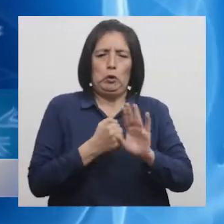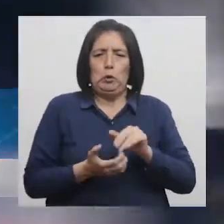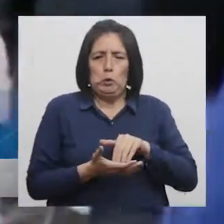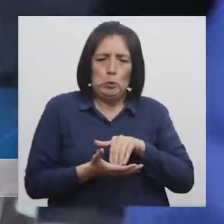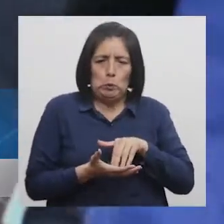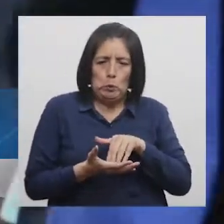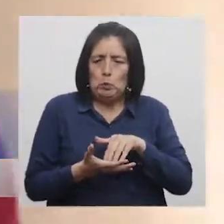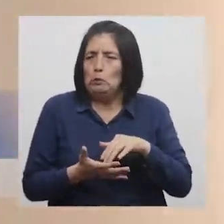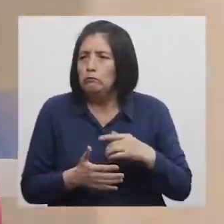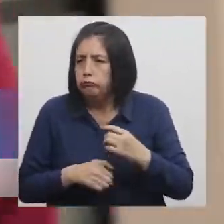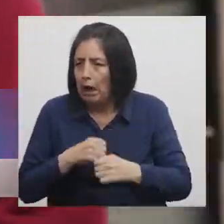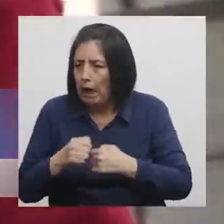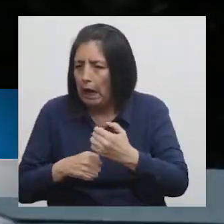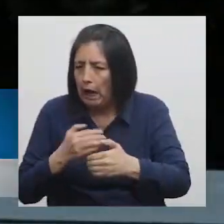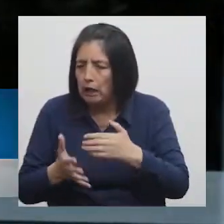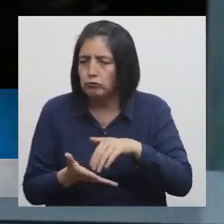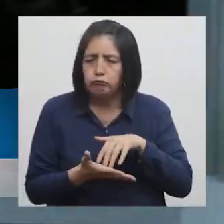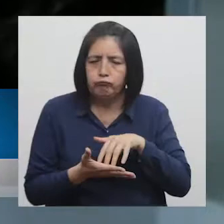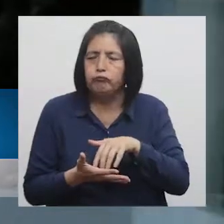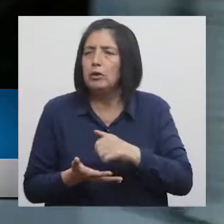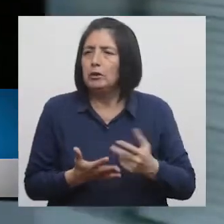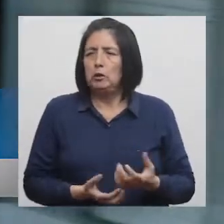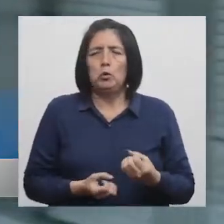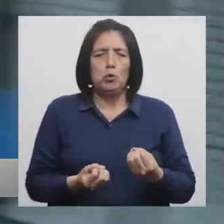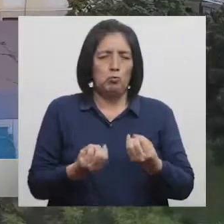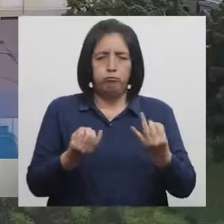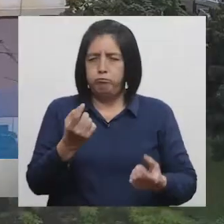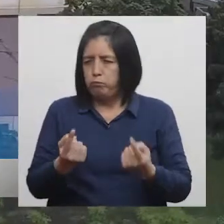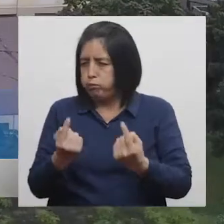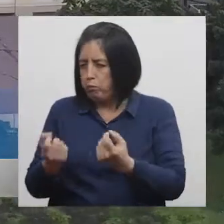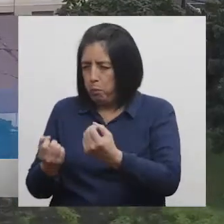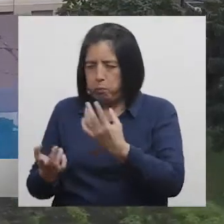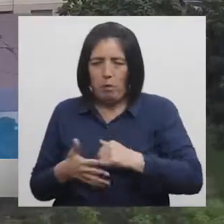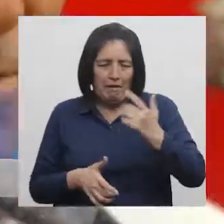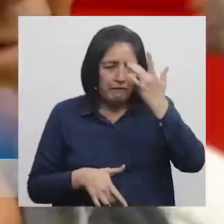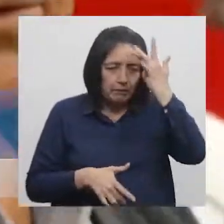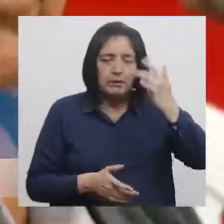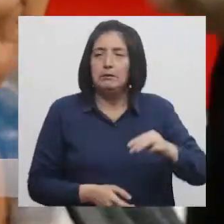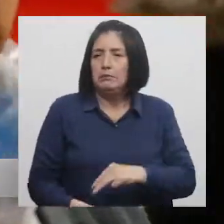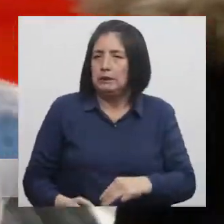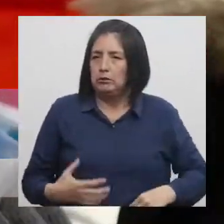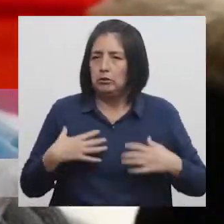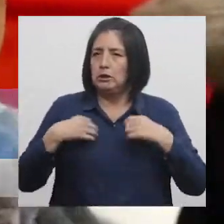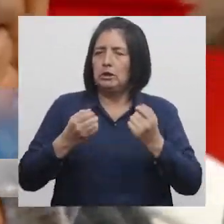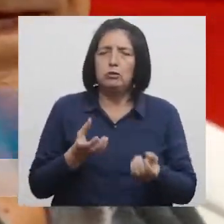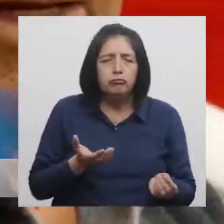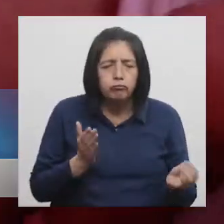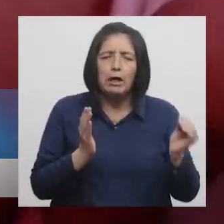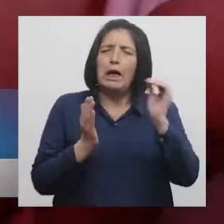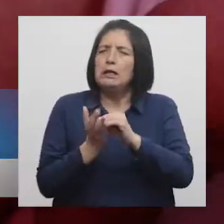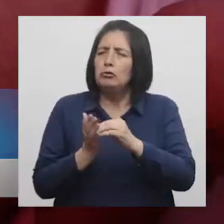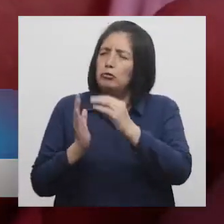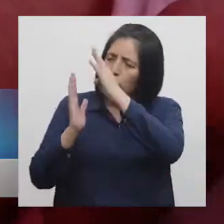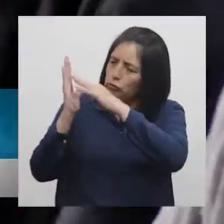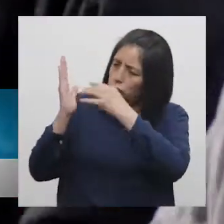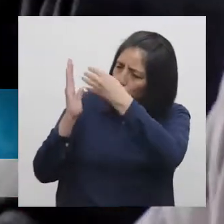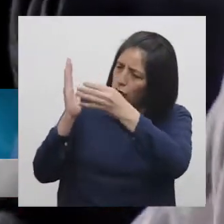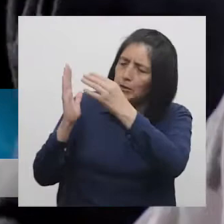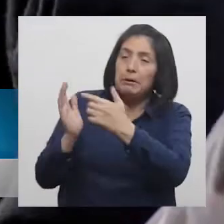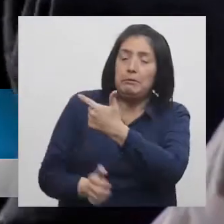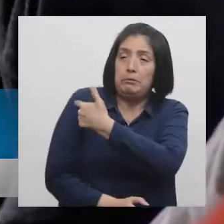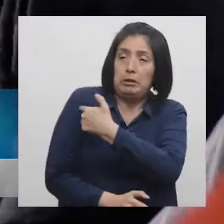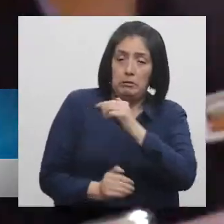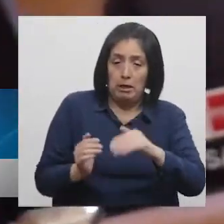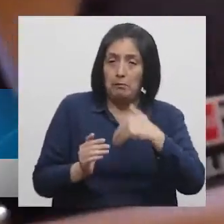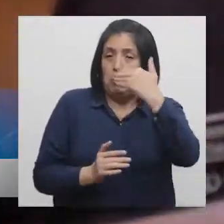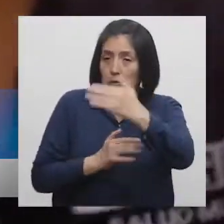años. Por ello, y ante el incremento de casos por esta enfermedad, el Ministerio de Salud ha incluido en su esquema nacional de vacunación para el